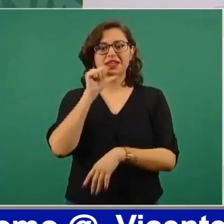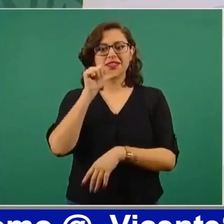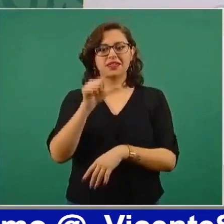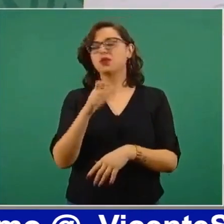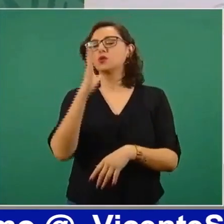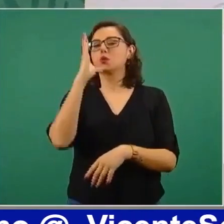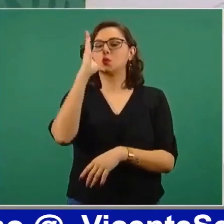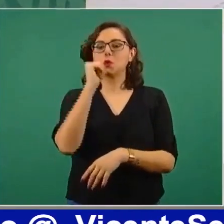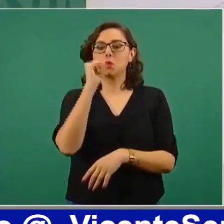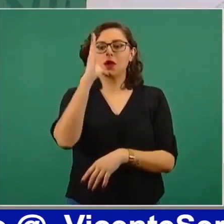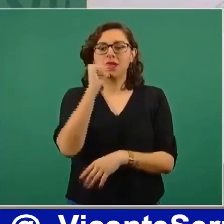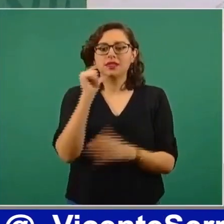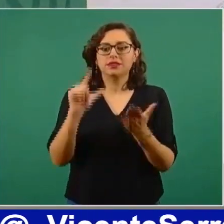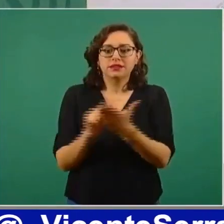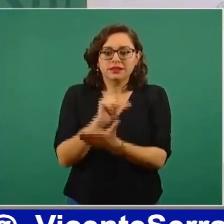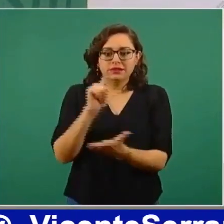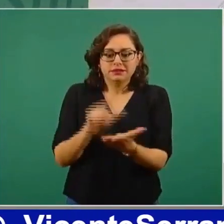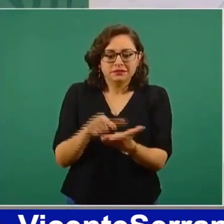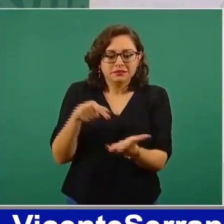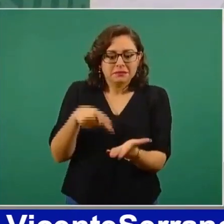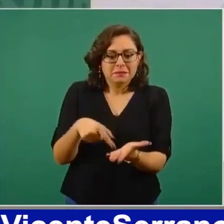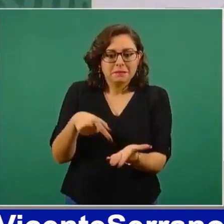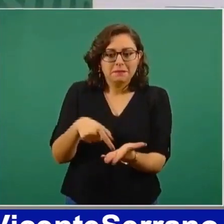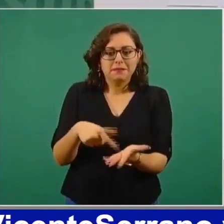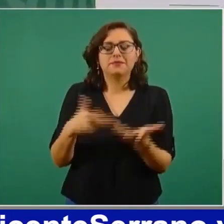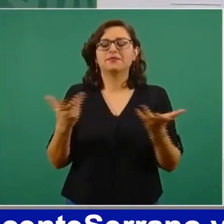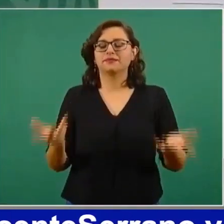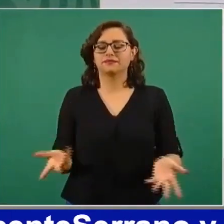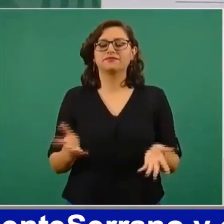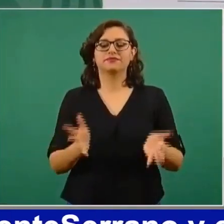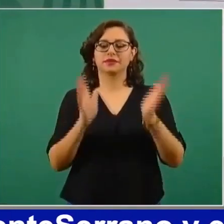y crearon hasta tribunales